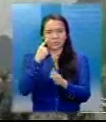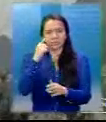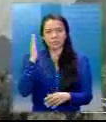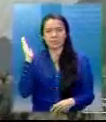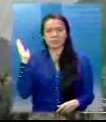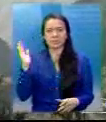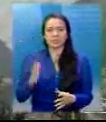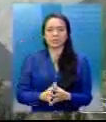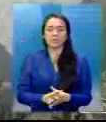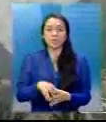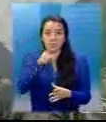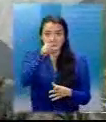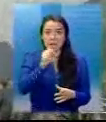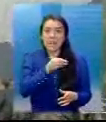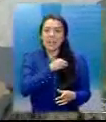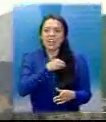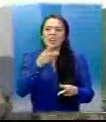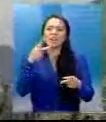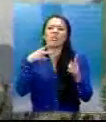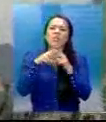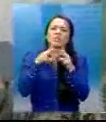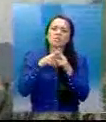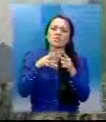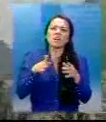La Laguna Chicabal